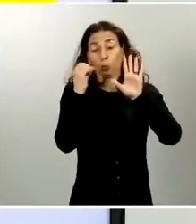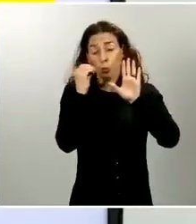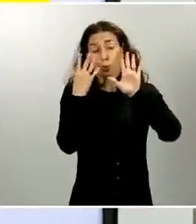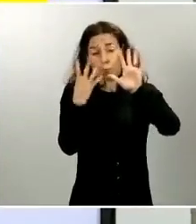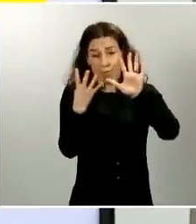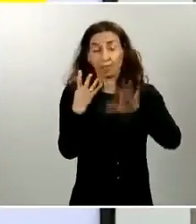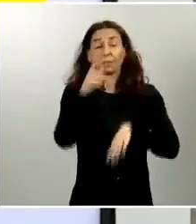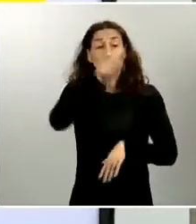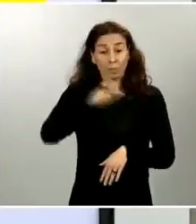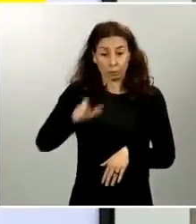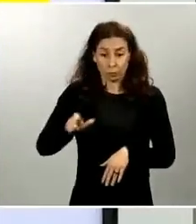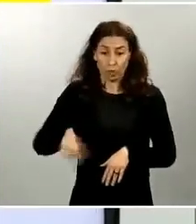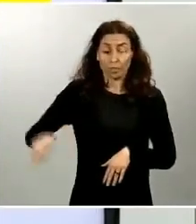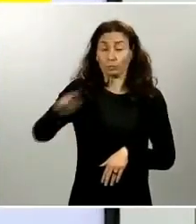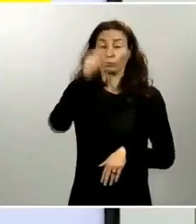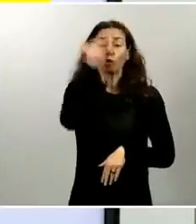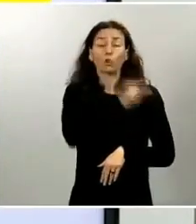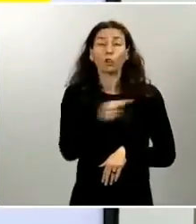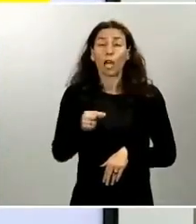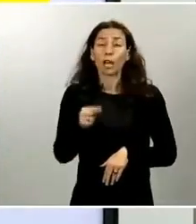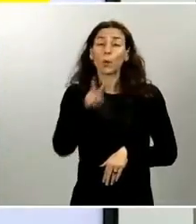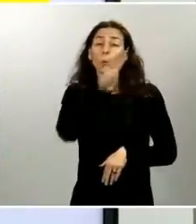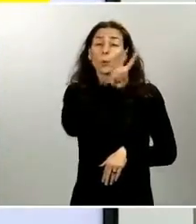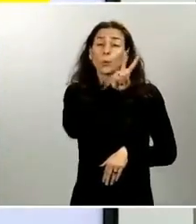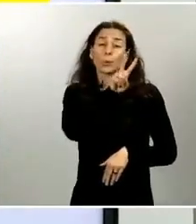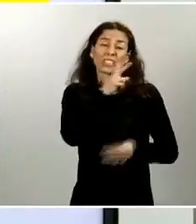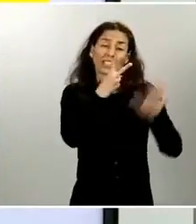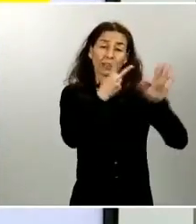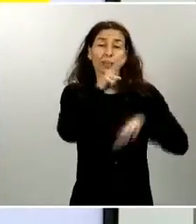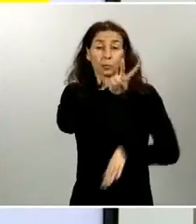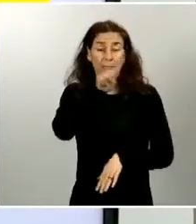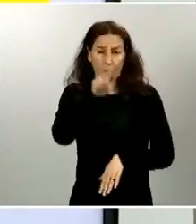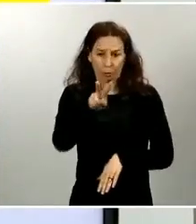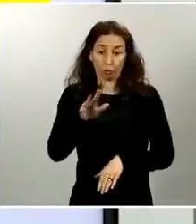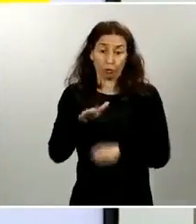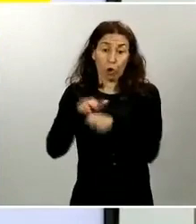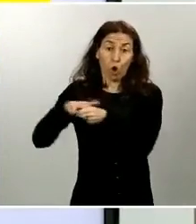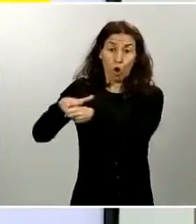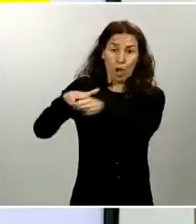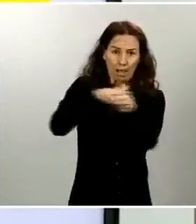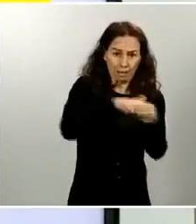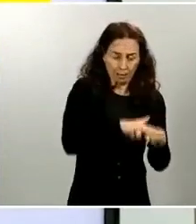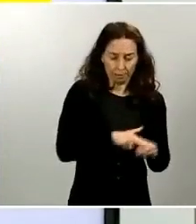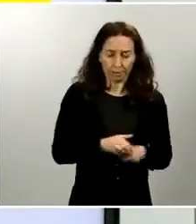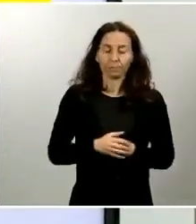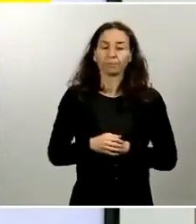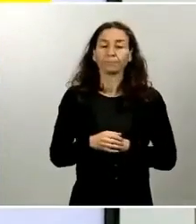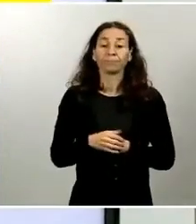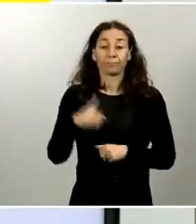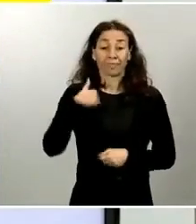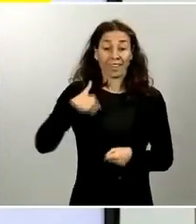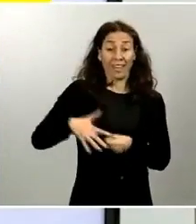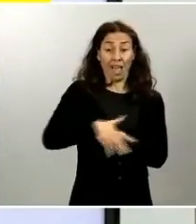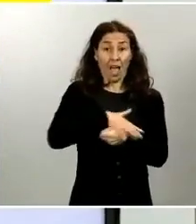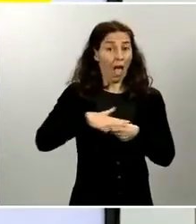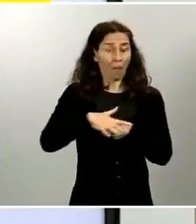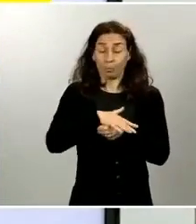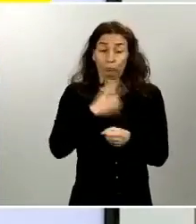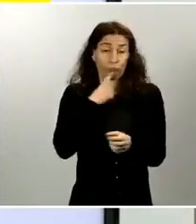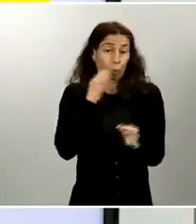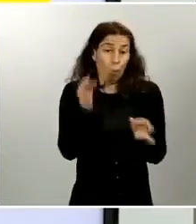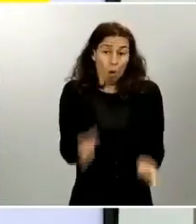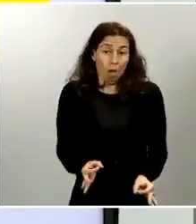222 localidades. Y como todos los días, mantenemos los ámbitos de actuación conocidos. Es decir,